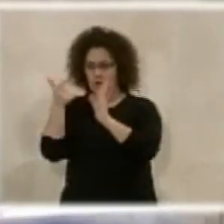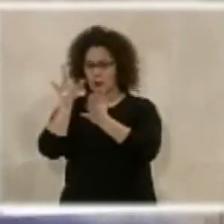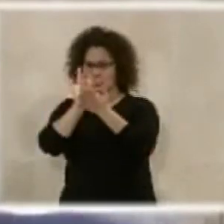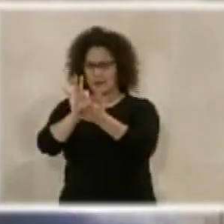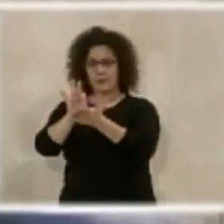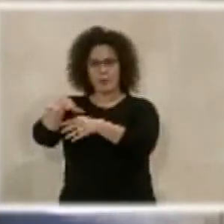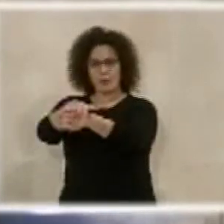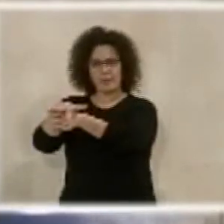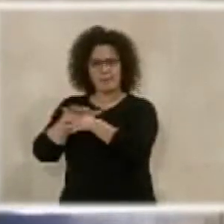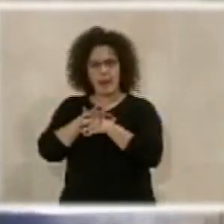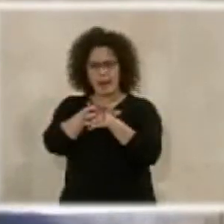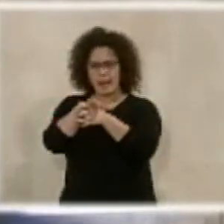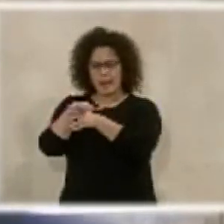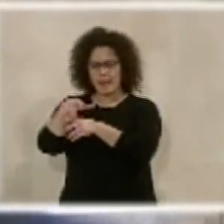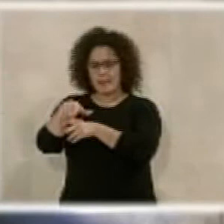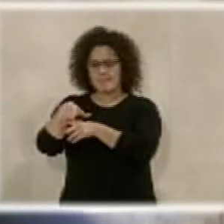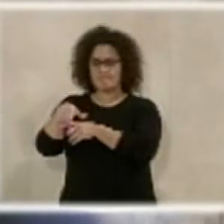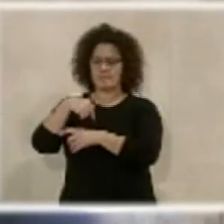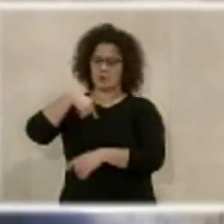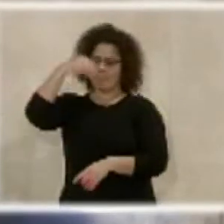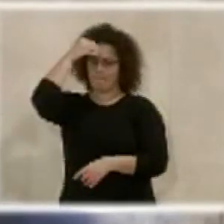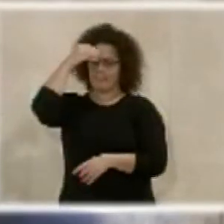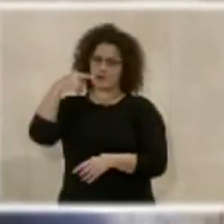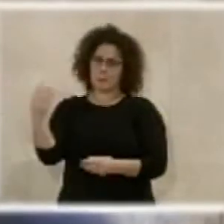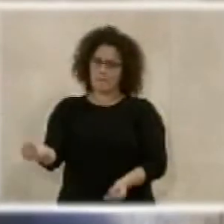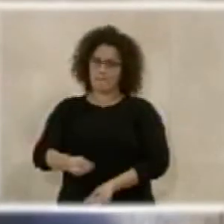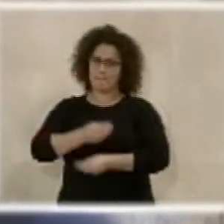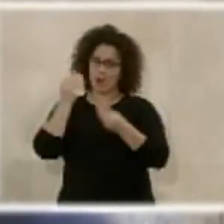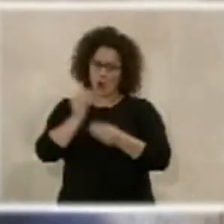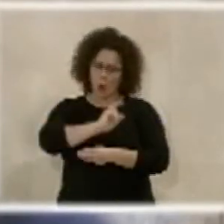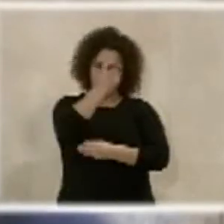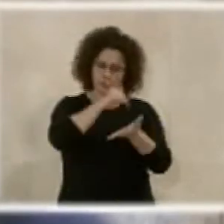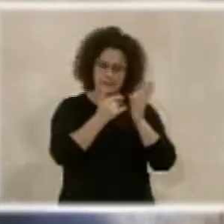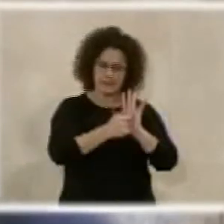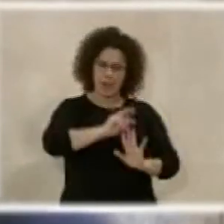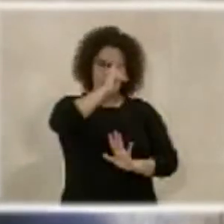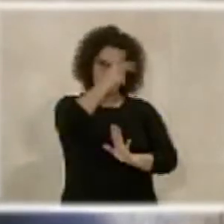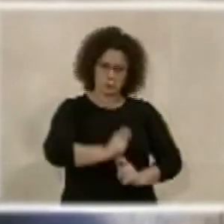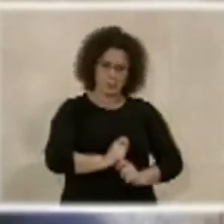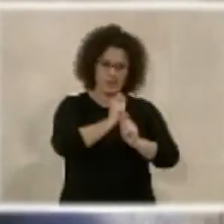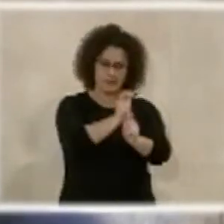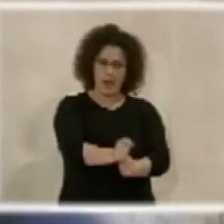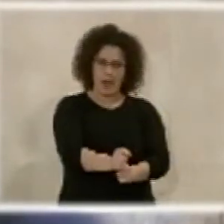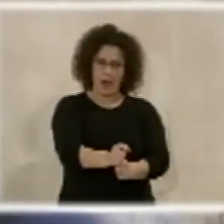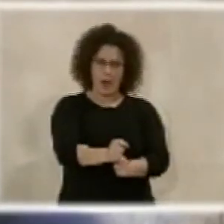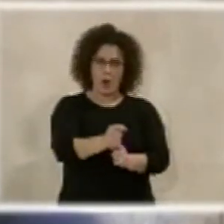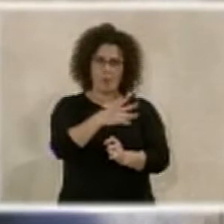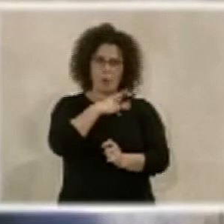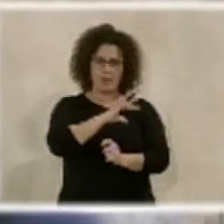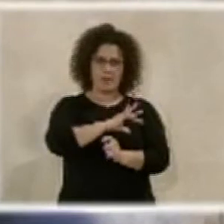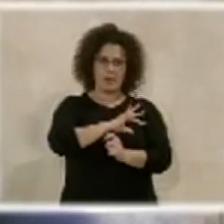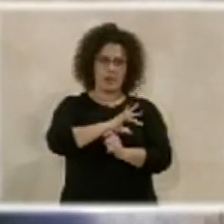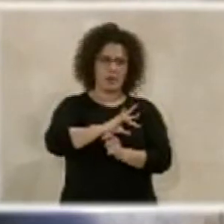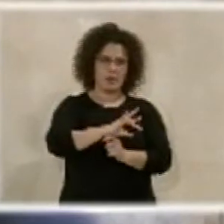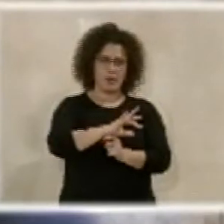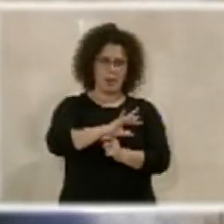municipales quizás sea más adecuado buscar otro sistema que podría ser quizás expropiación o algún